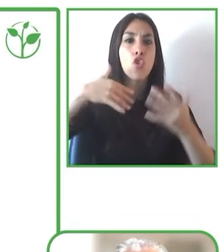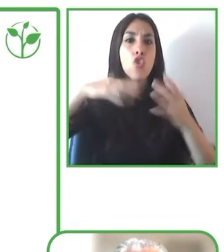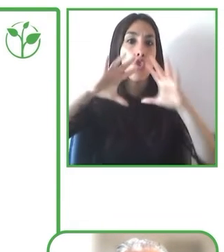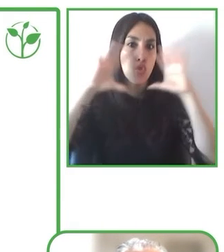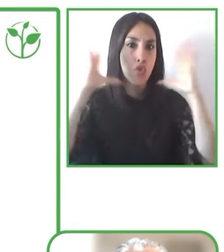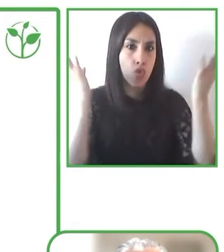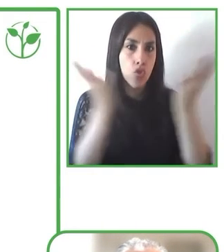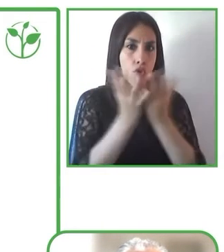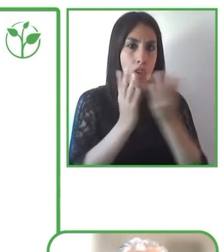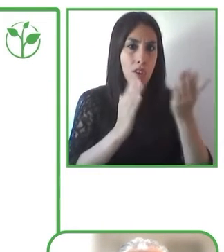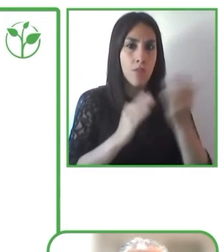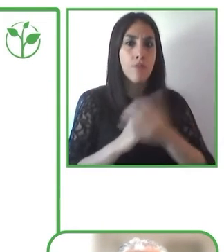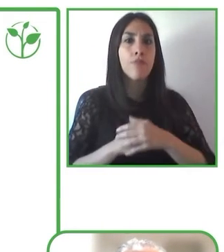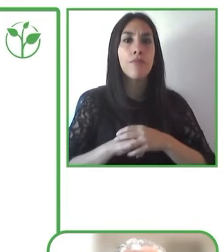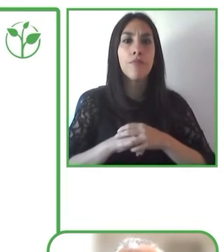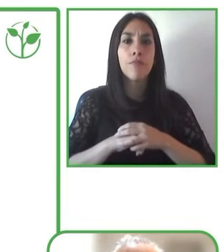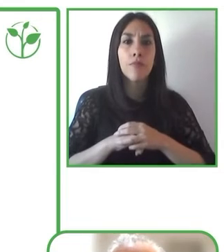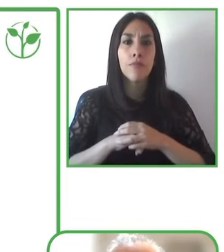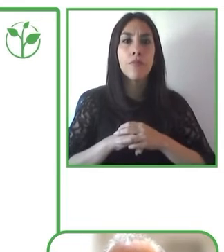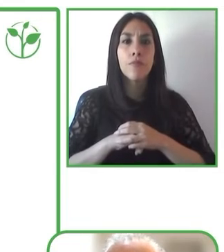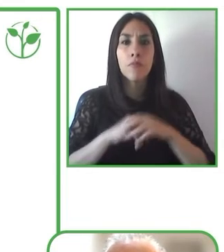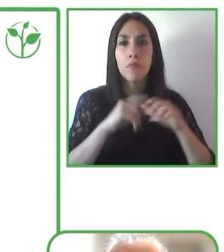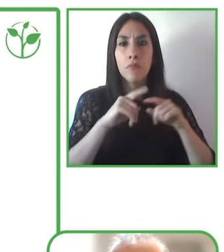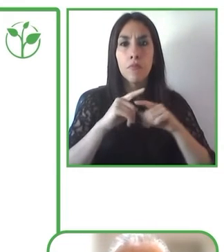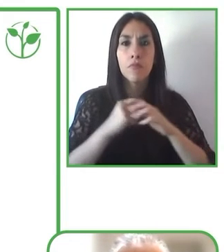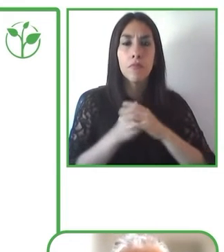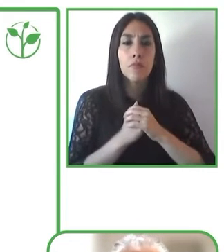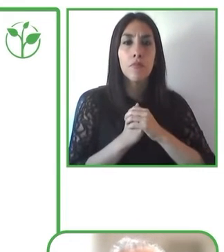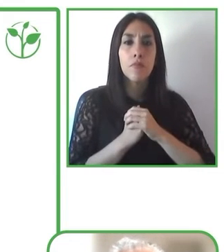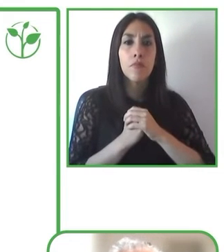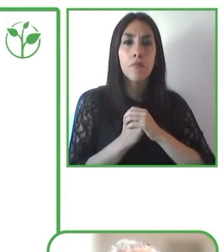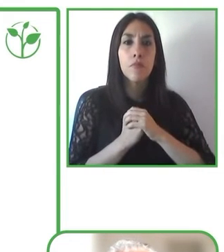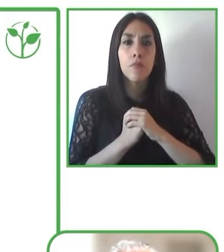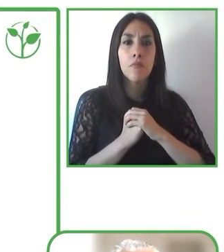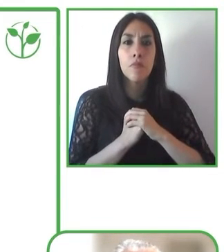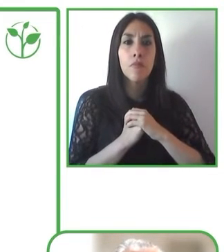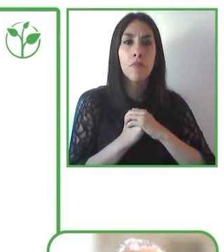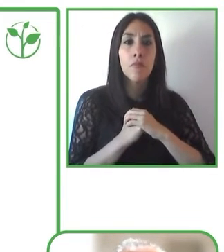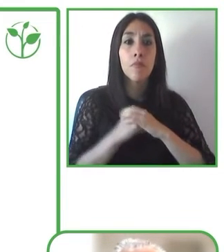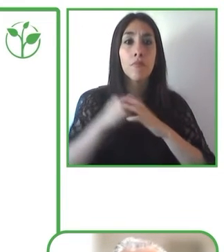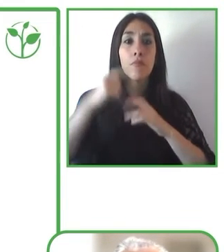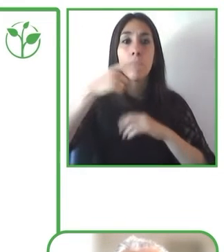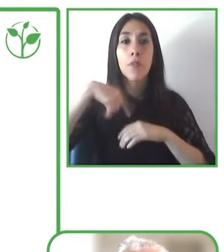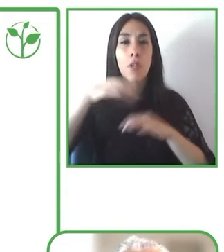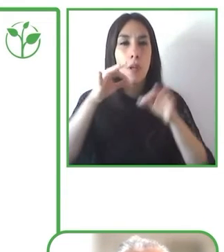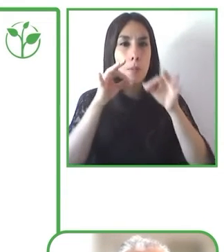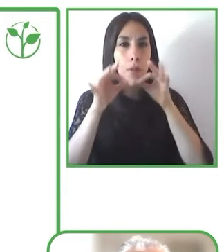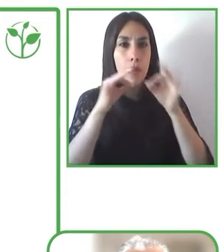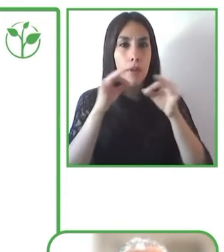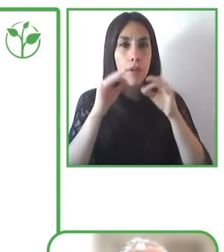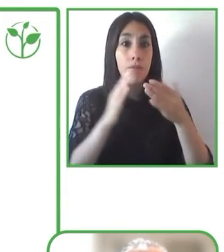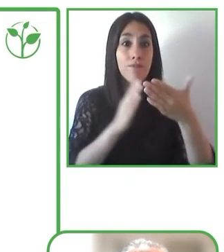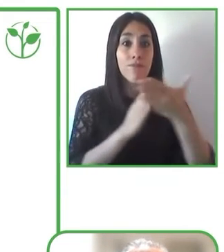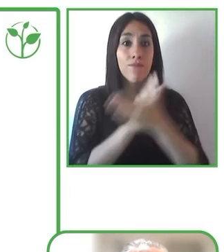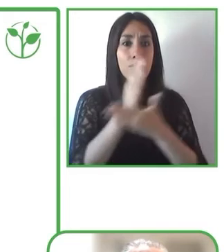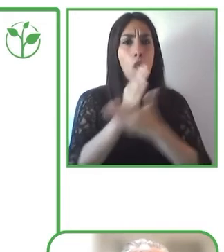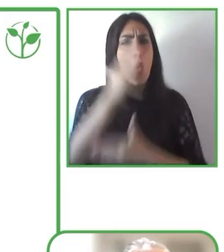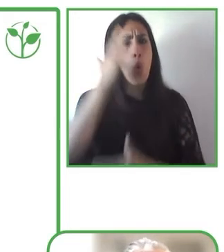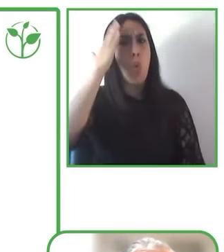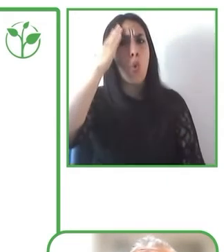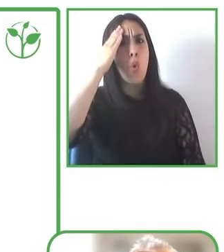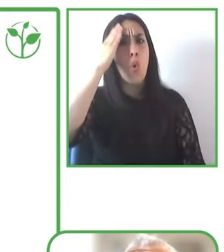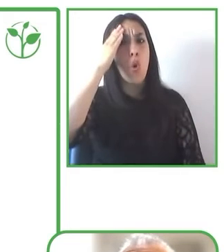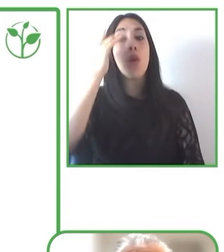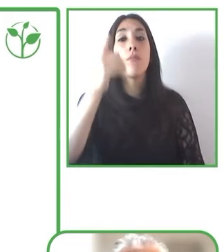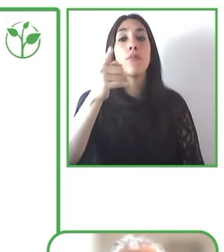Porque, en realidad, estamos hablando de accesibilidad cognitiva, se habla de accesibilidad universal, pero en